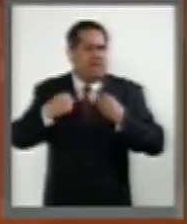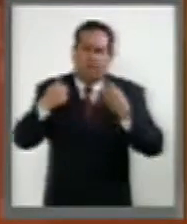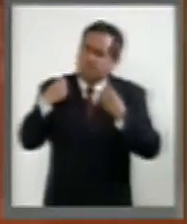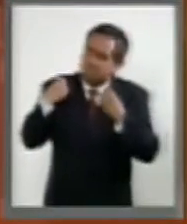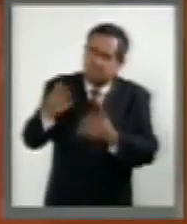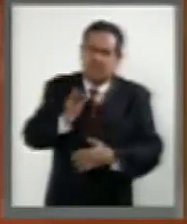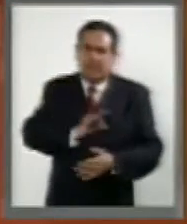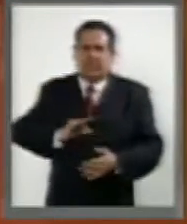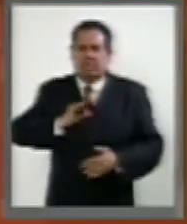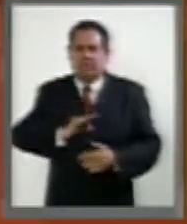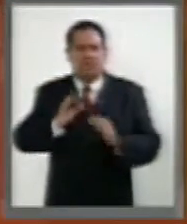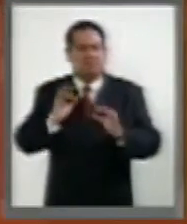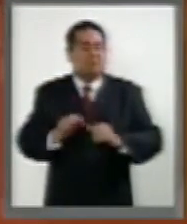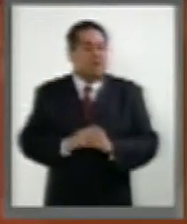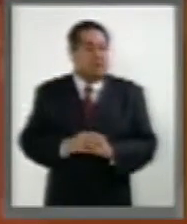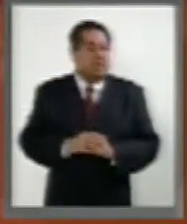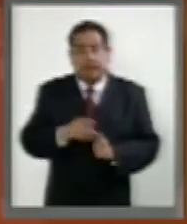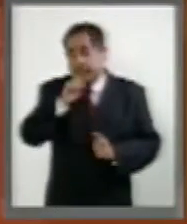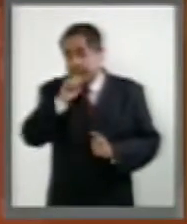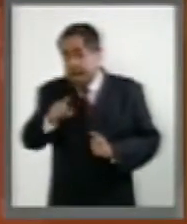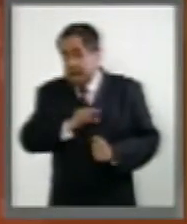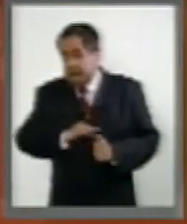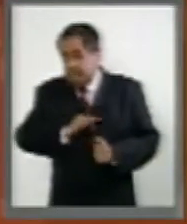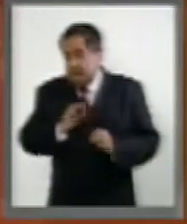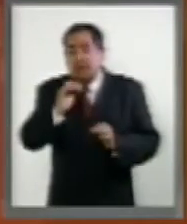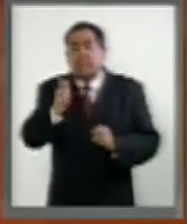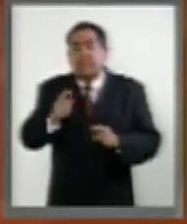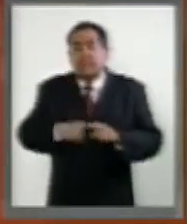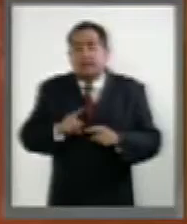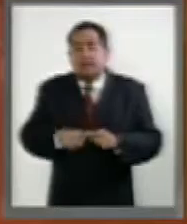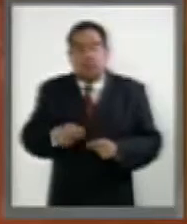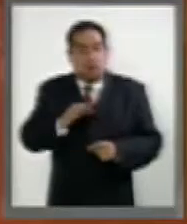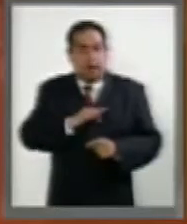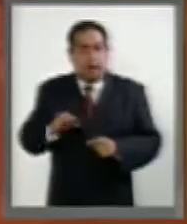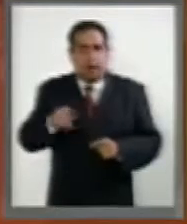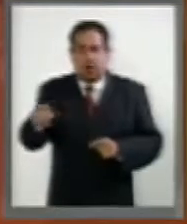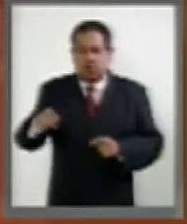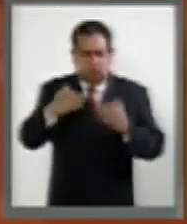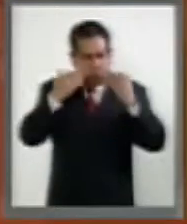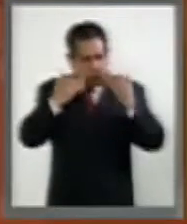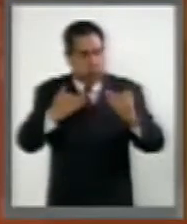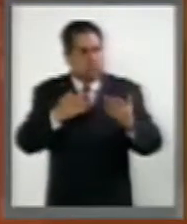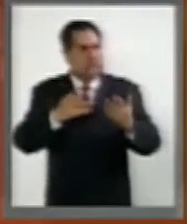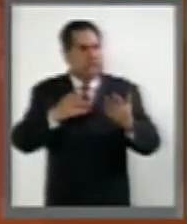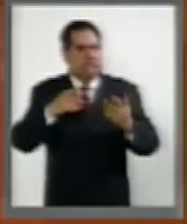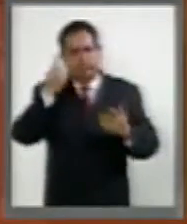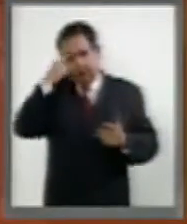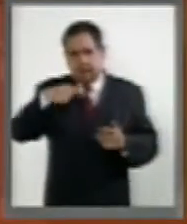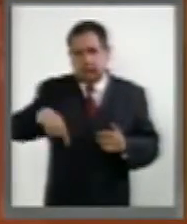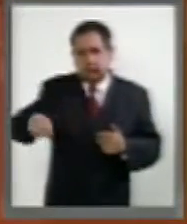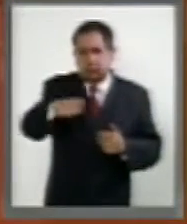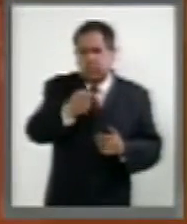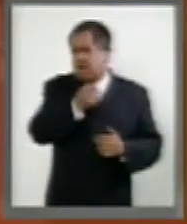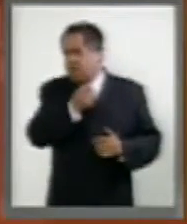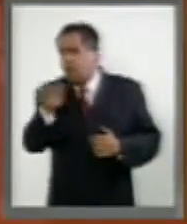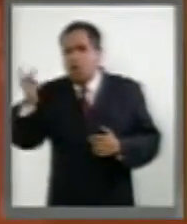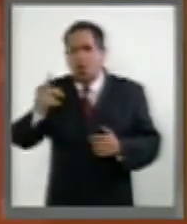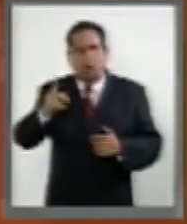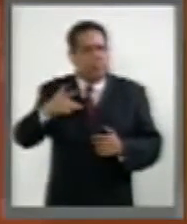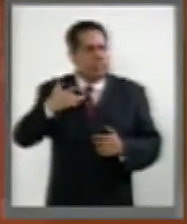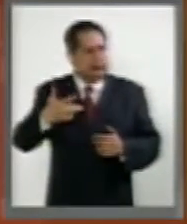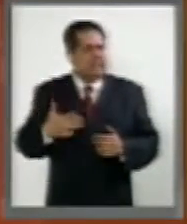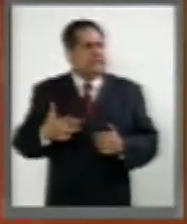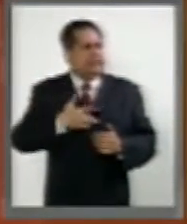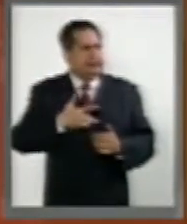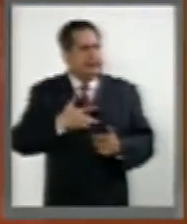felicitamos y felicitamos también que pueda ser un testimonio que ayude aún muchas conciencias